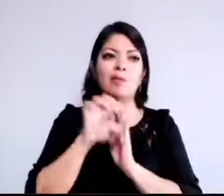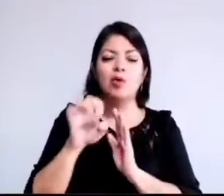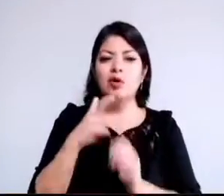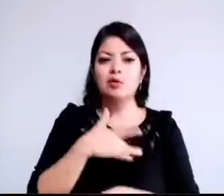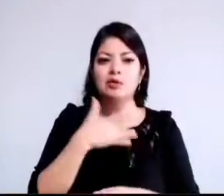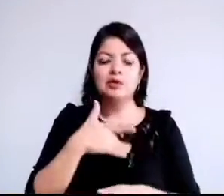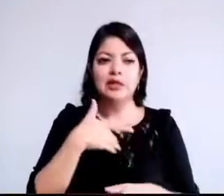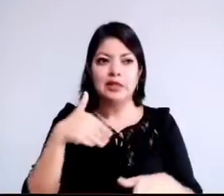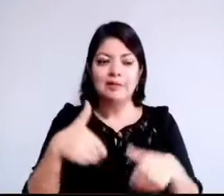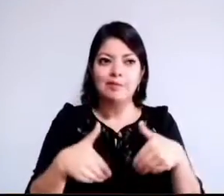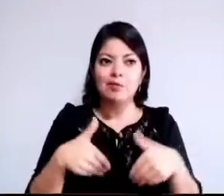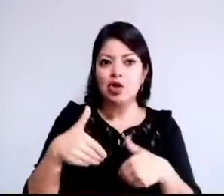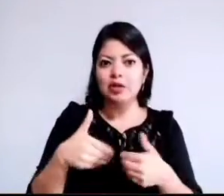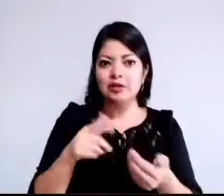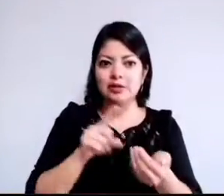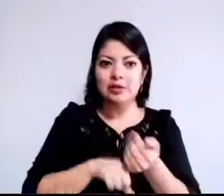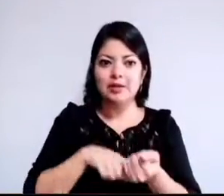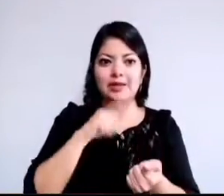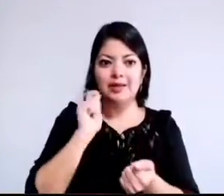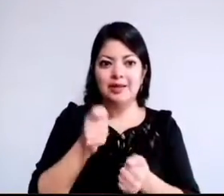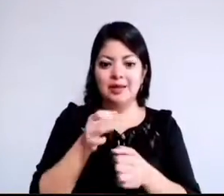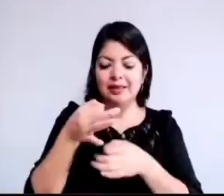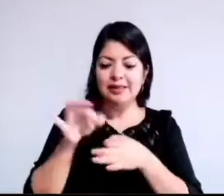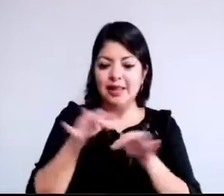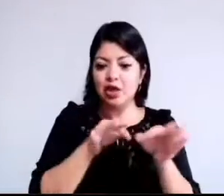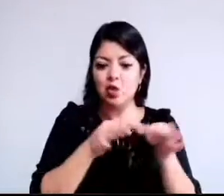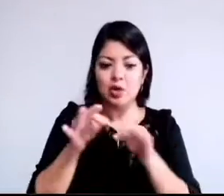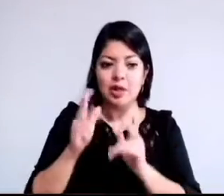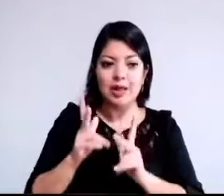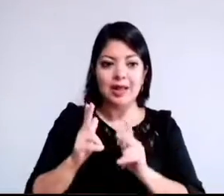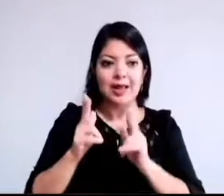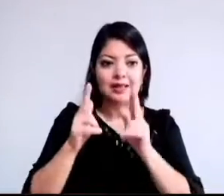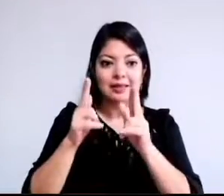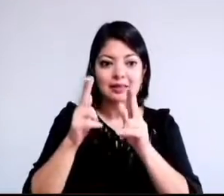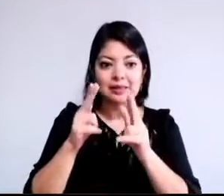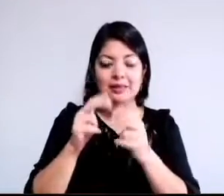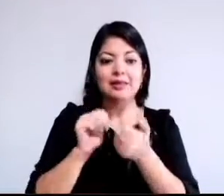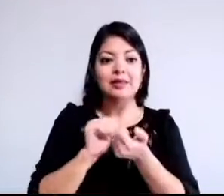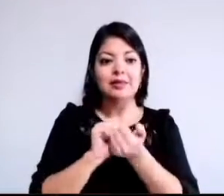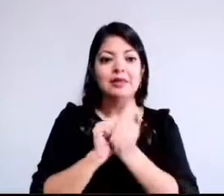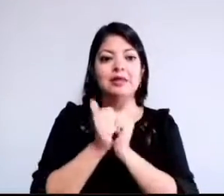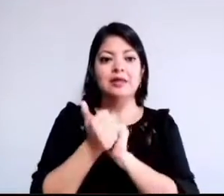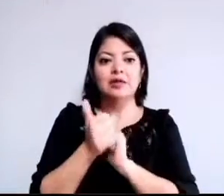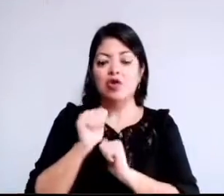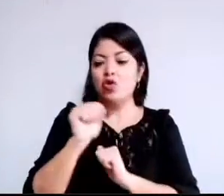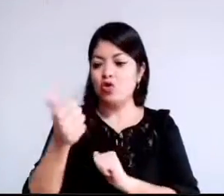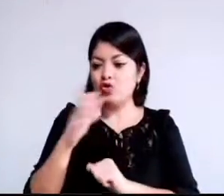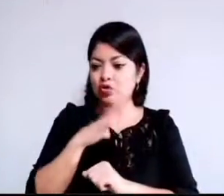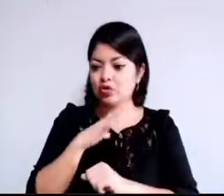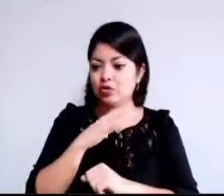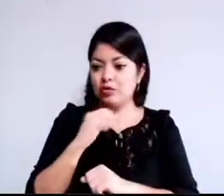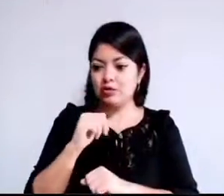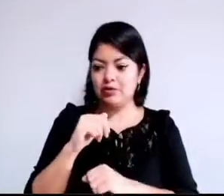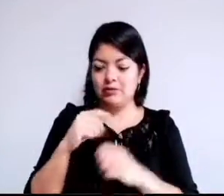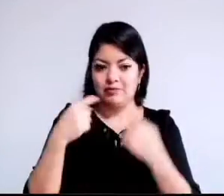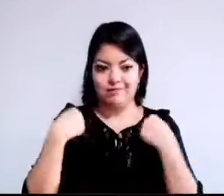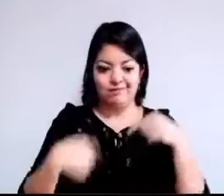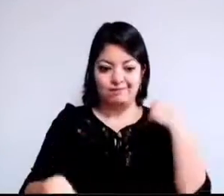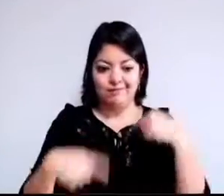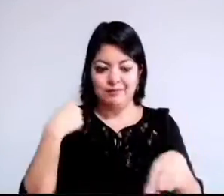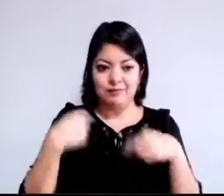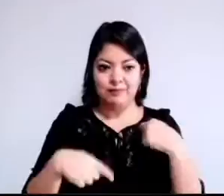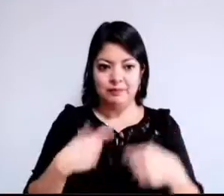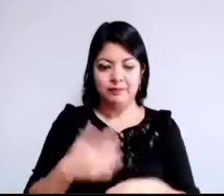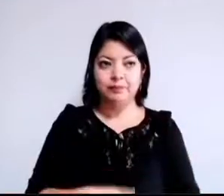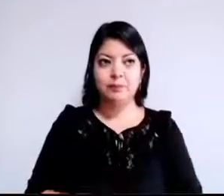de la diseminación de las células cancerígenas a otros órganos y tejidos. En